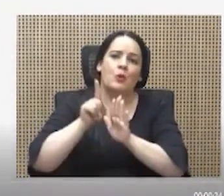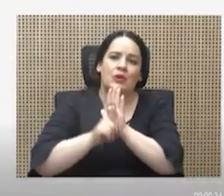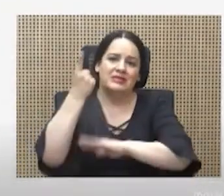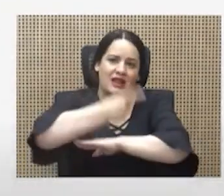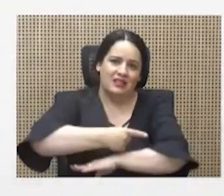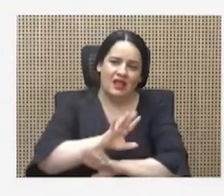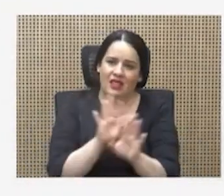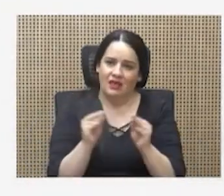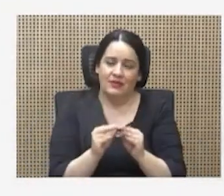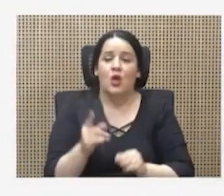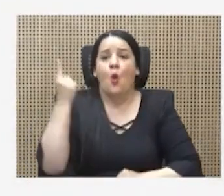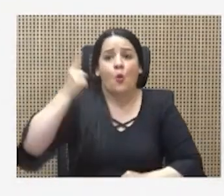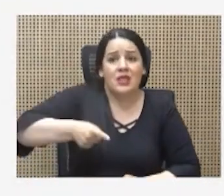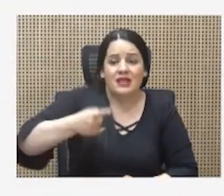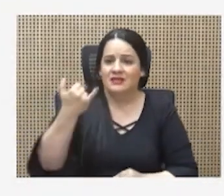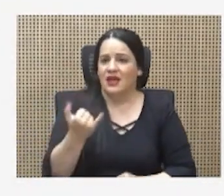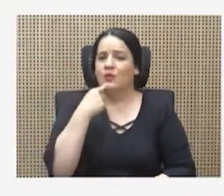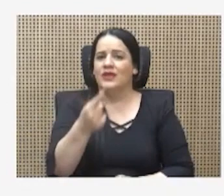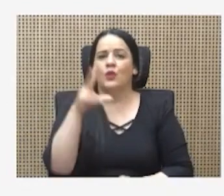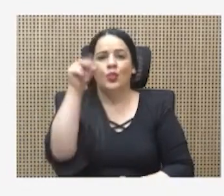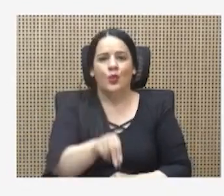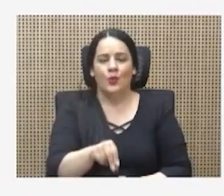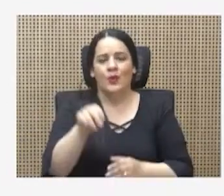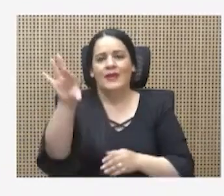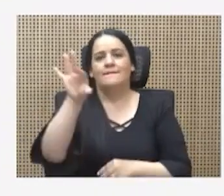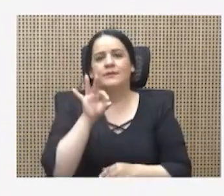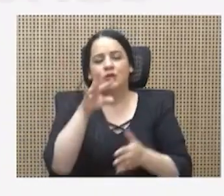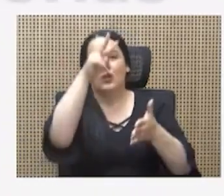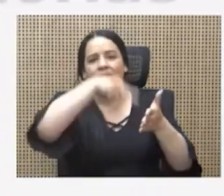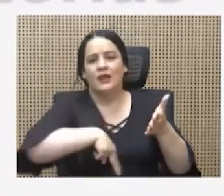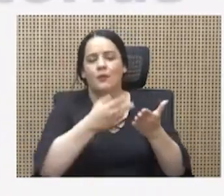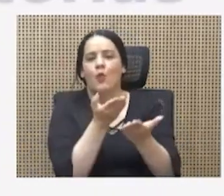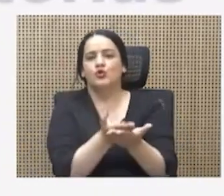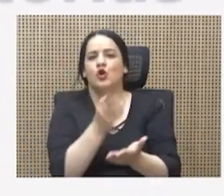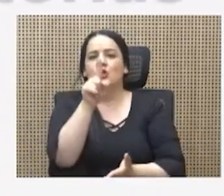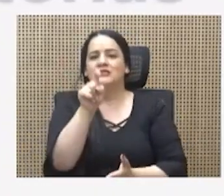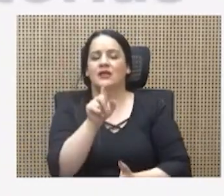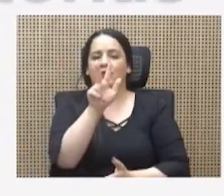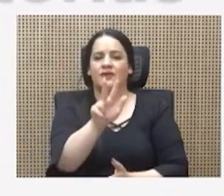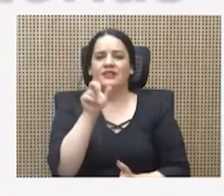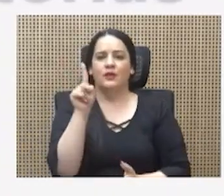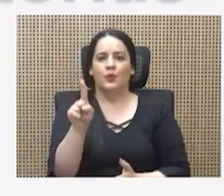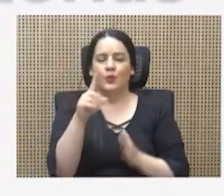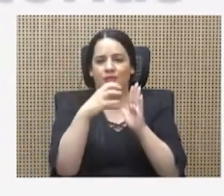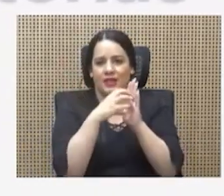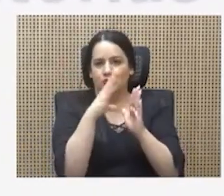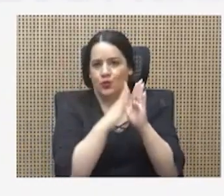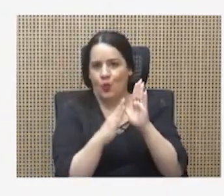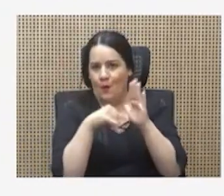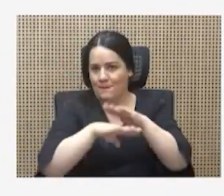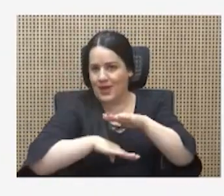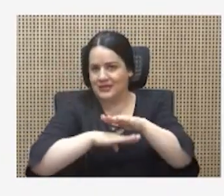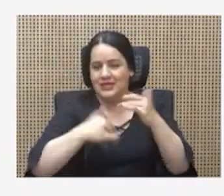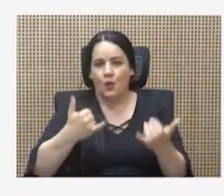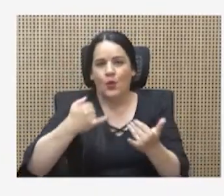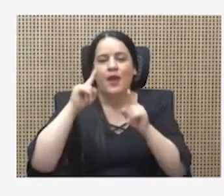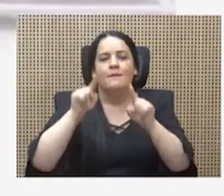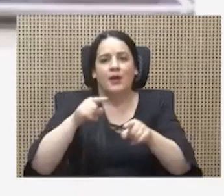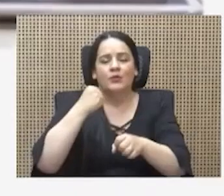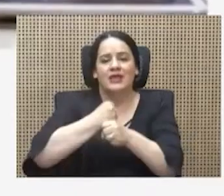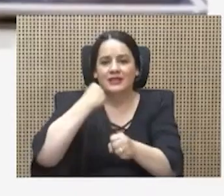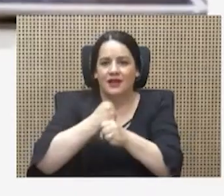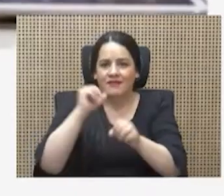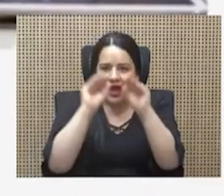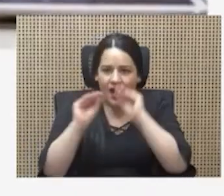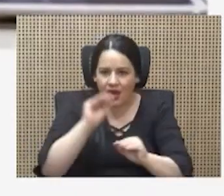dijimos. No, los invito a leer la moción 731, que es el texto base sobre el cual vamos a trabajar. Esto